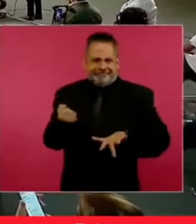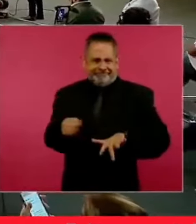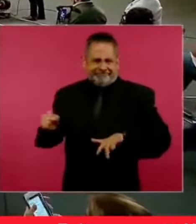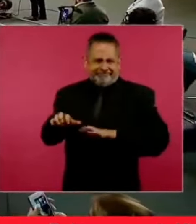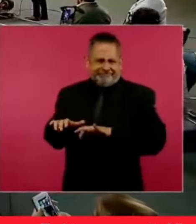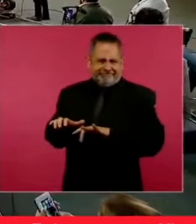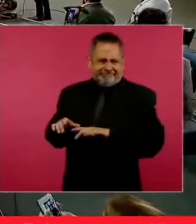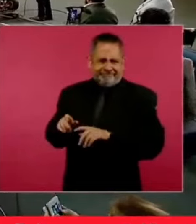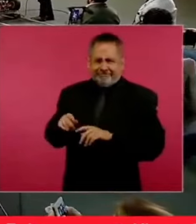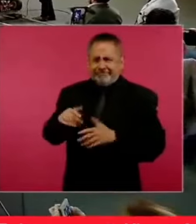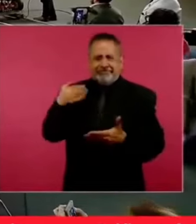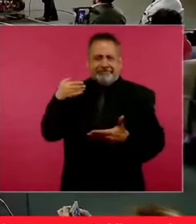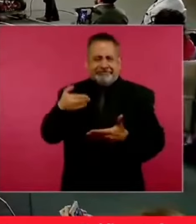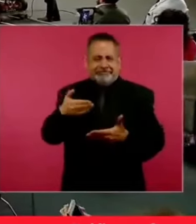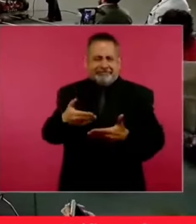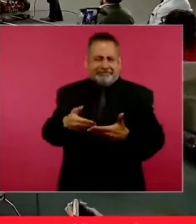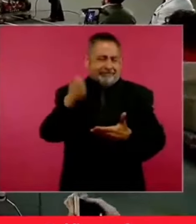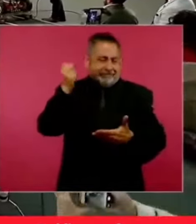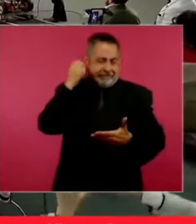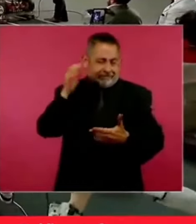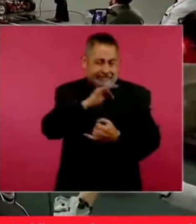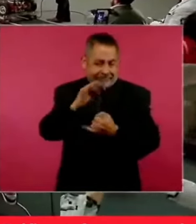Ya en las últimas conferencias.